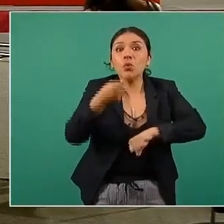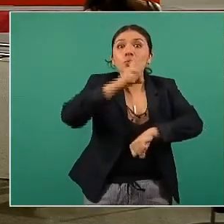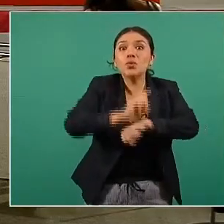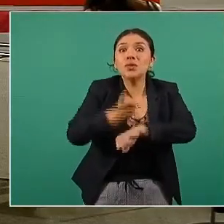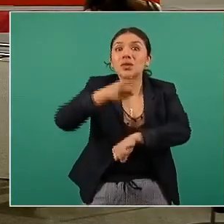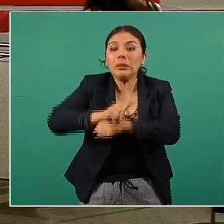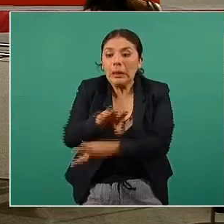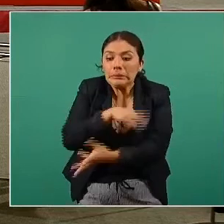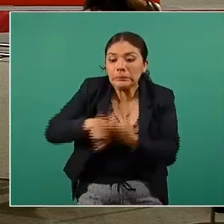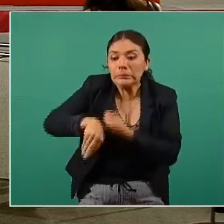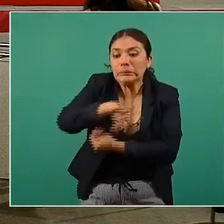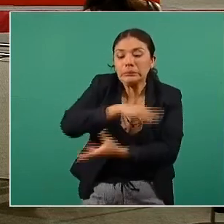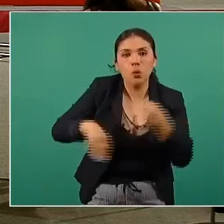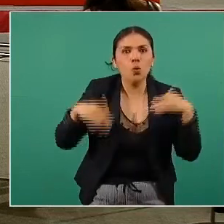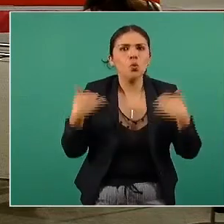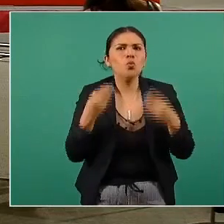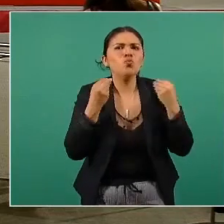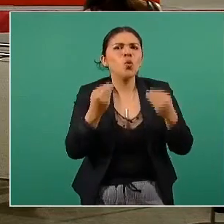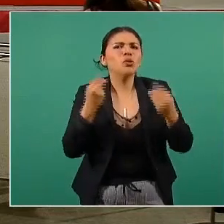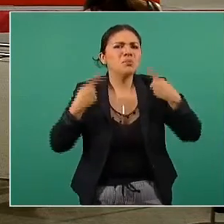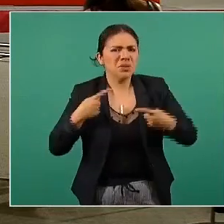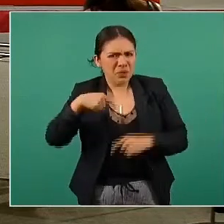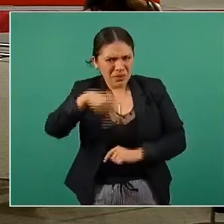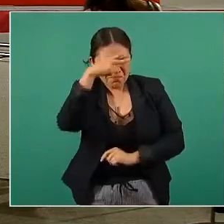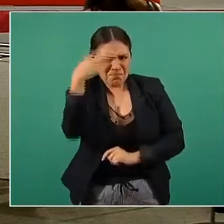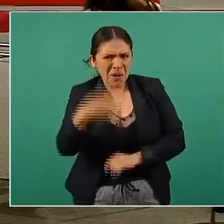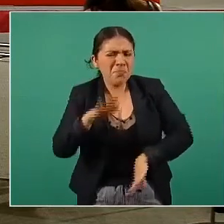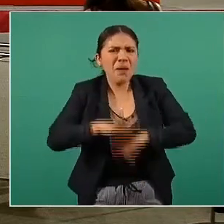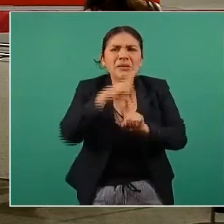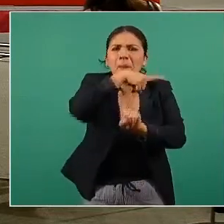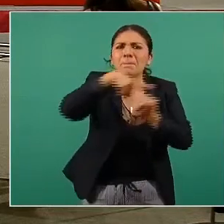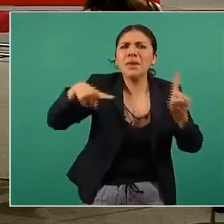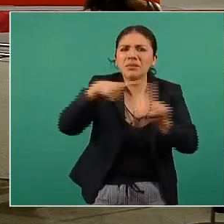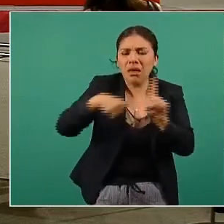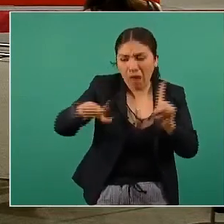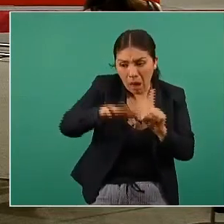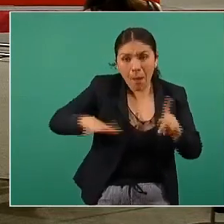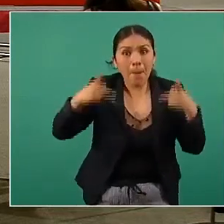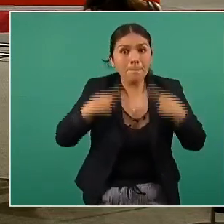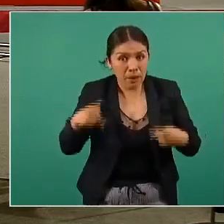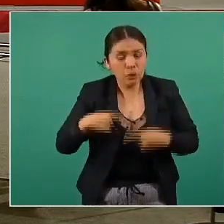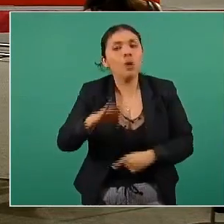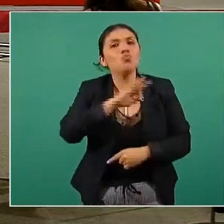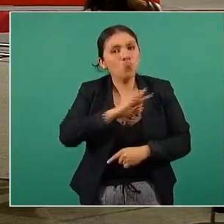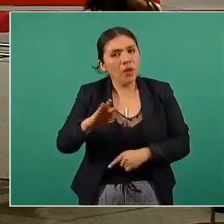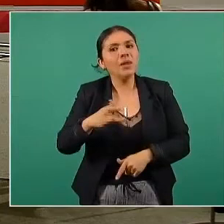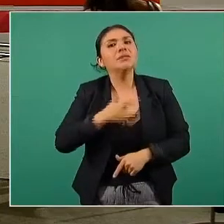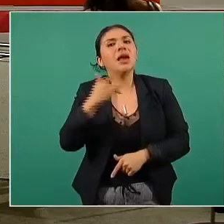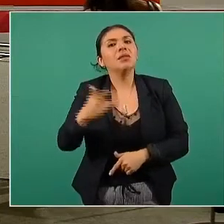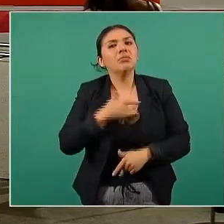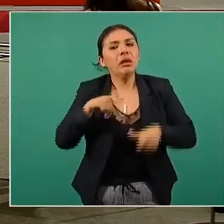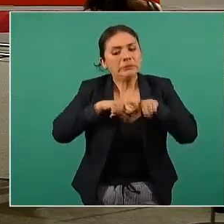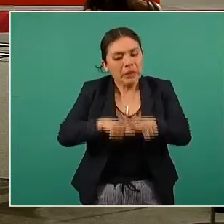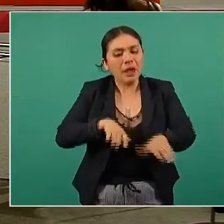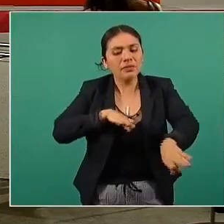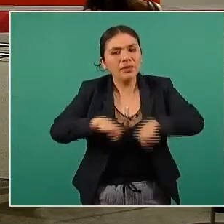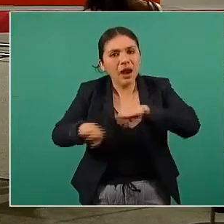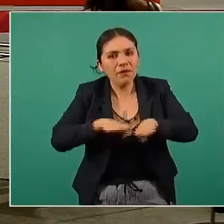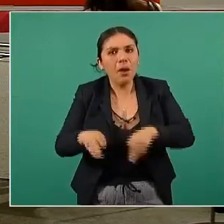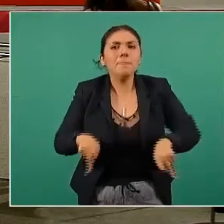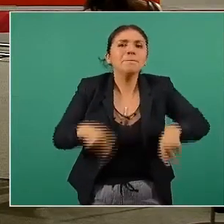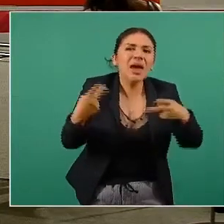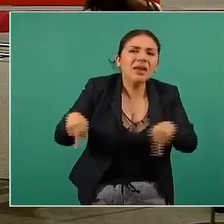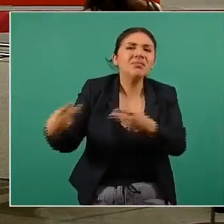más de la mitad de la población de México, puedan tener mejores condiciones para ejercer su trabajo o actividades